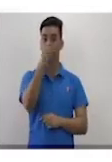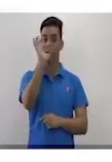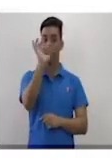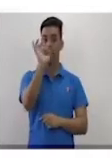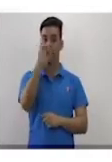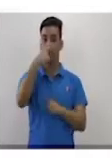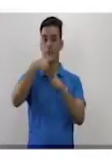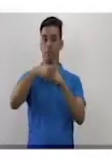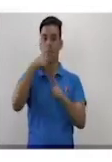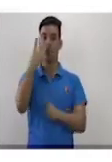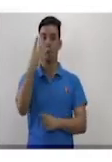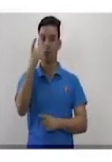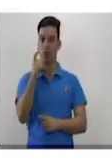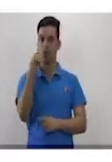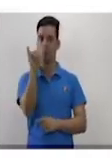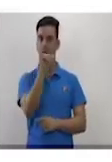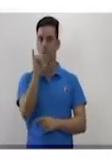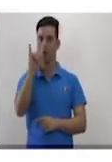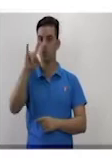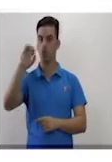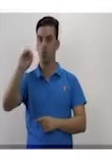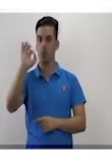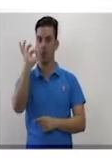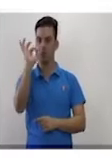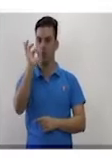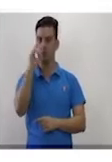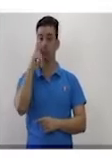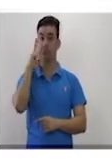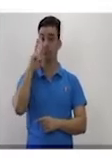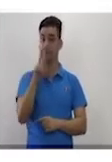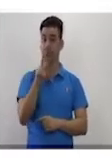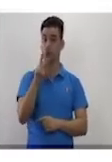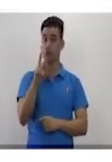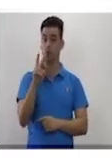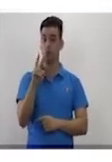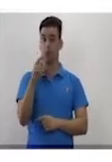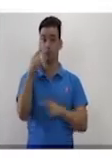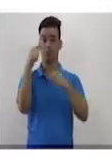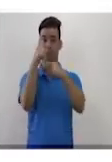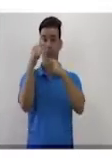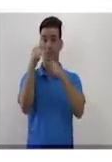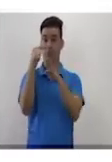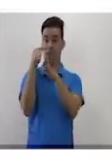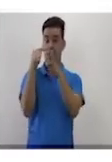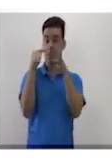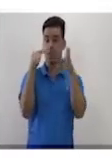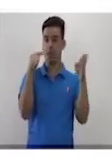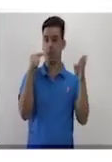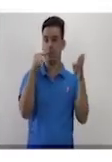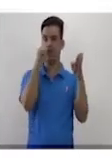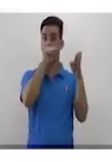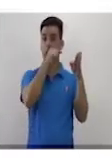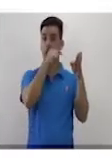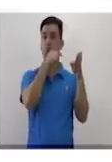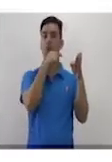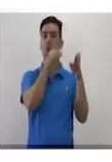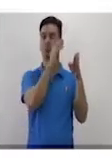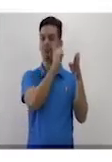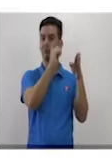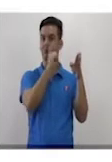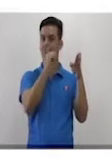a 90 grados. En esta ecuación, observa tu miembro izquierdo. Tienes términos semejantes.